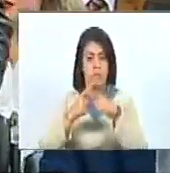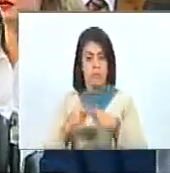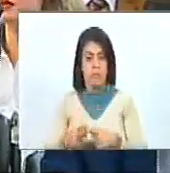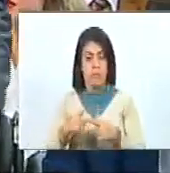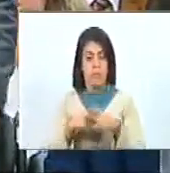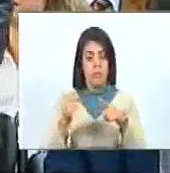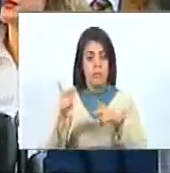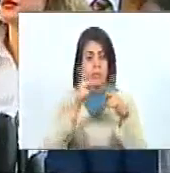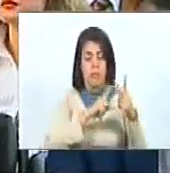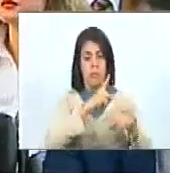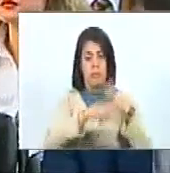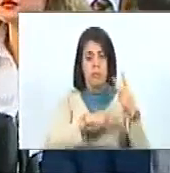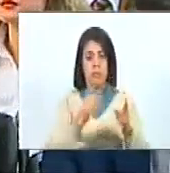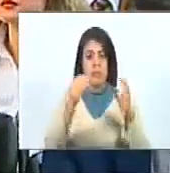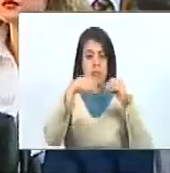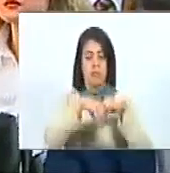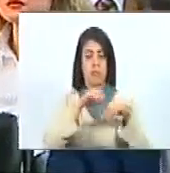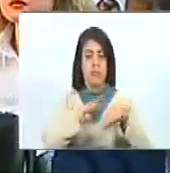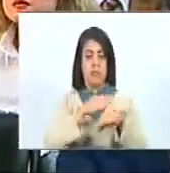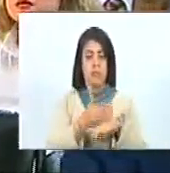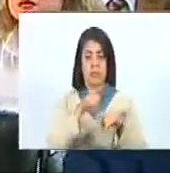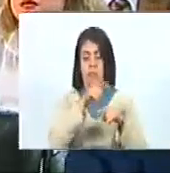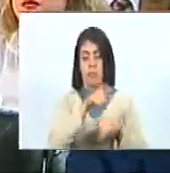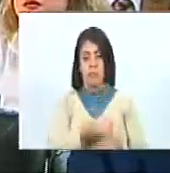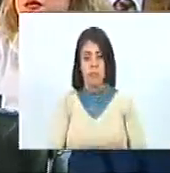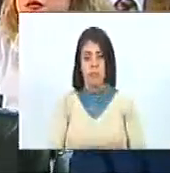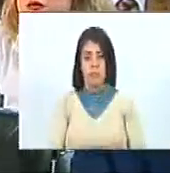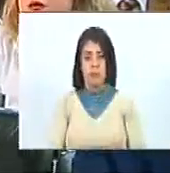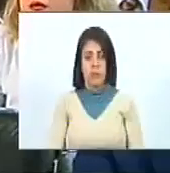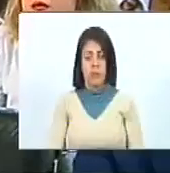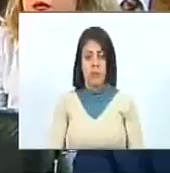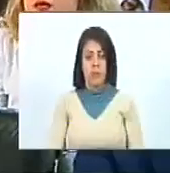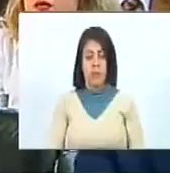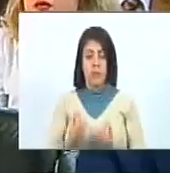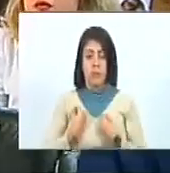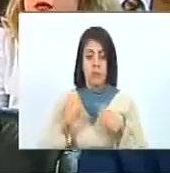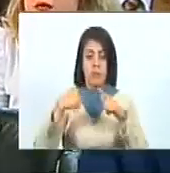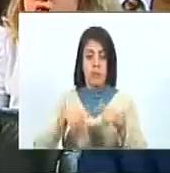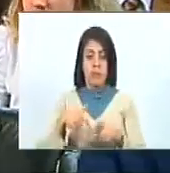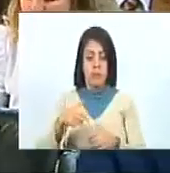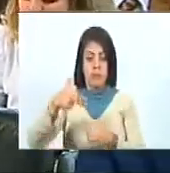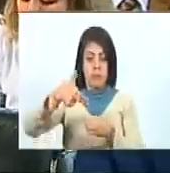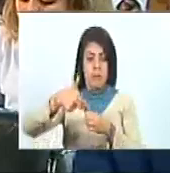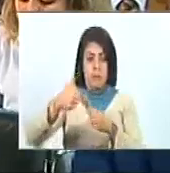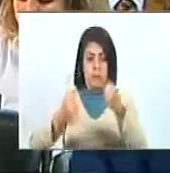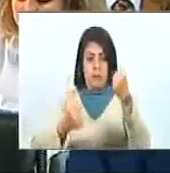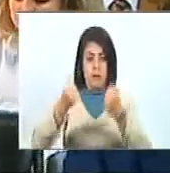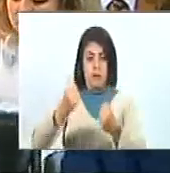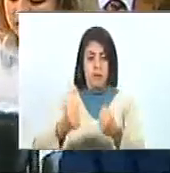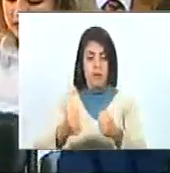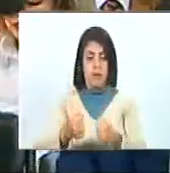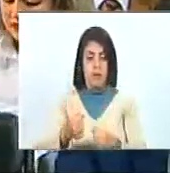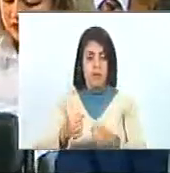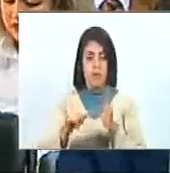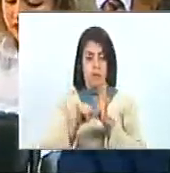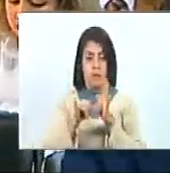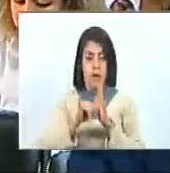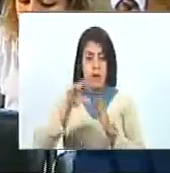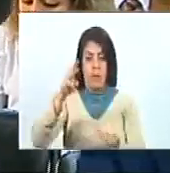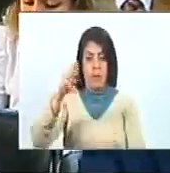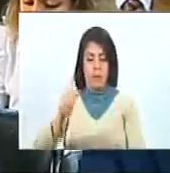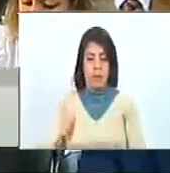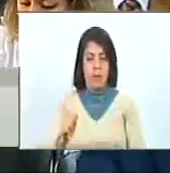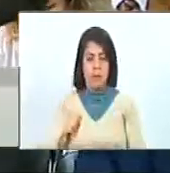un proceso de negociación bueno esa corrupción la vivo yo aquí yo he hecho gasolina ahí en Lebrun cerca de Petare